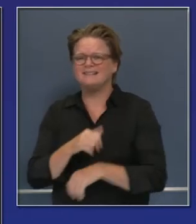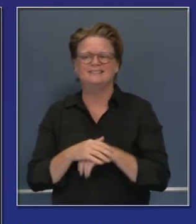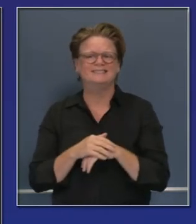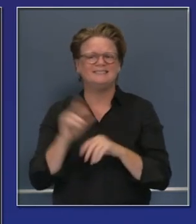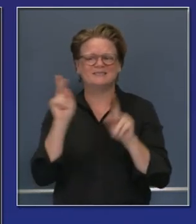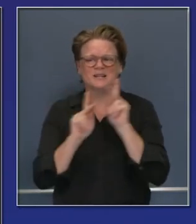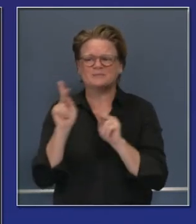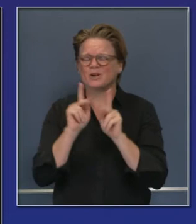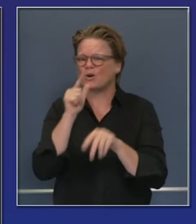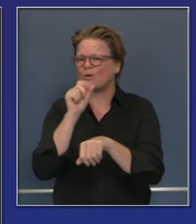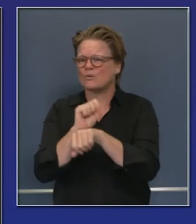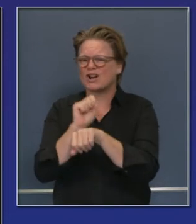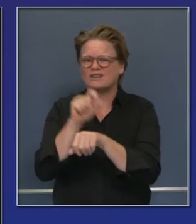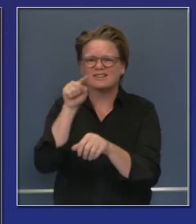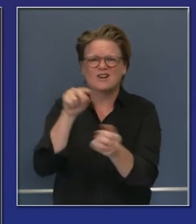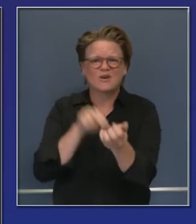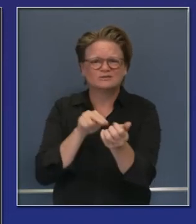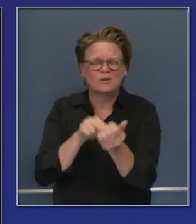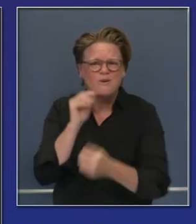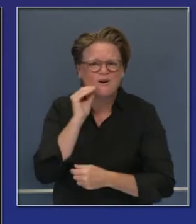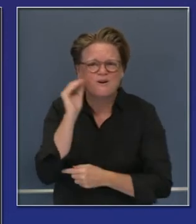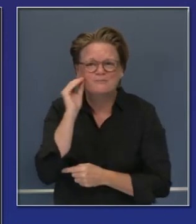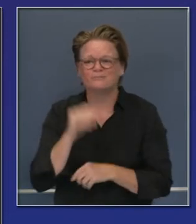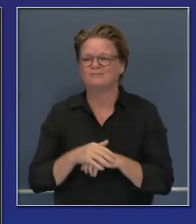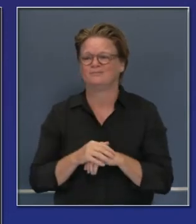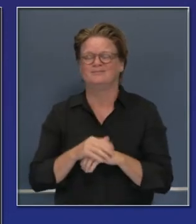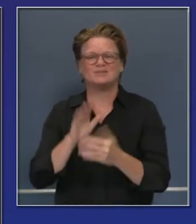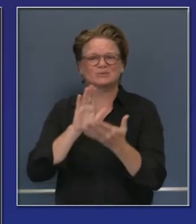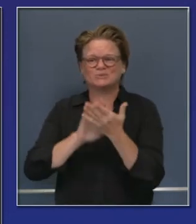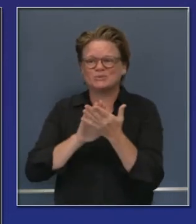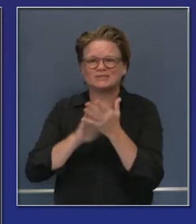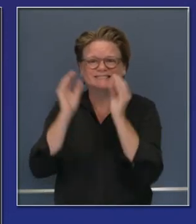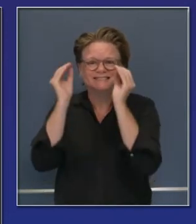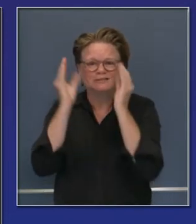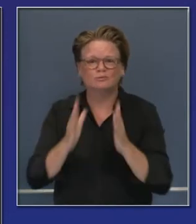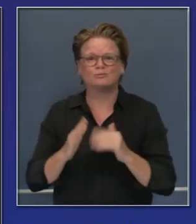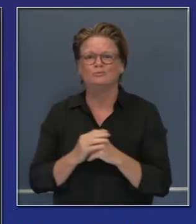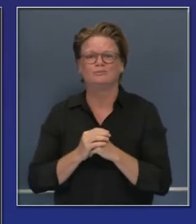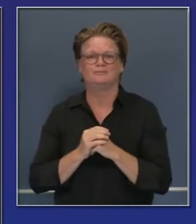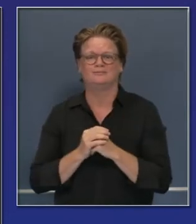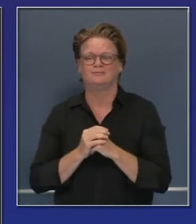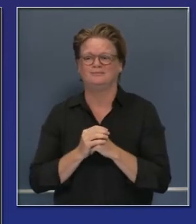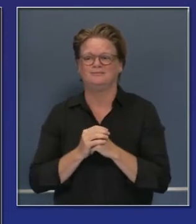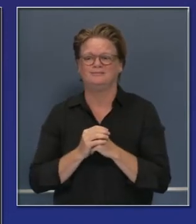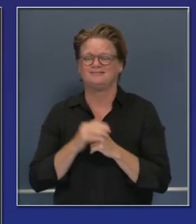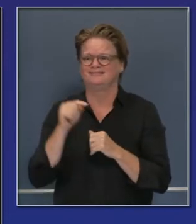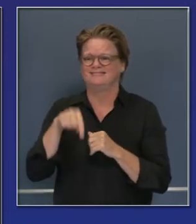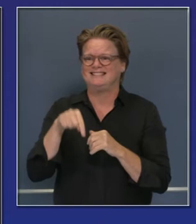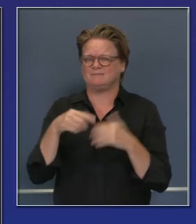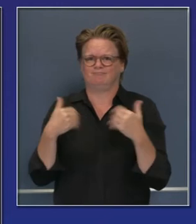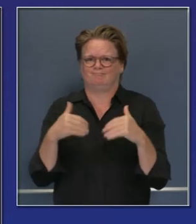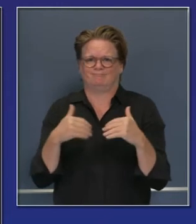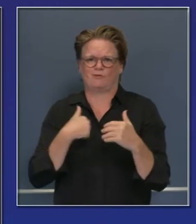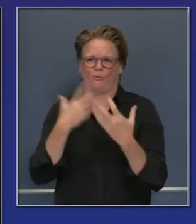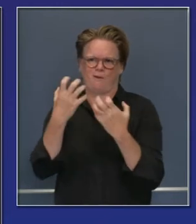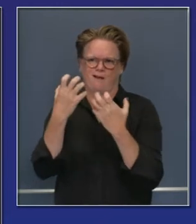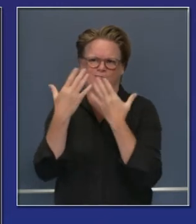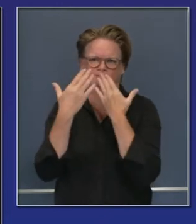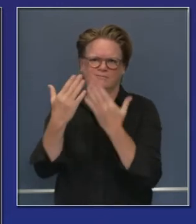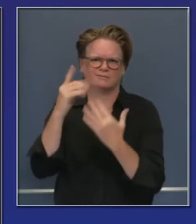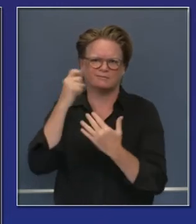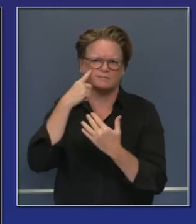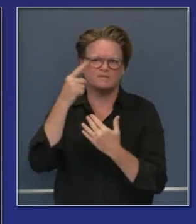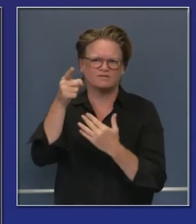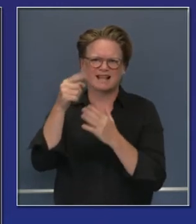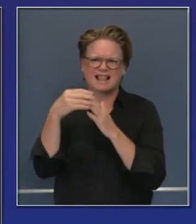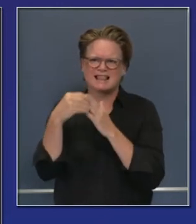habitación, casas de cuidado, enfermerías, hospitales, escuelas, esto protegerá a toda la población, así que gracias